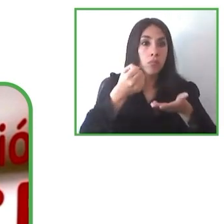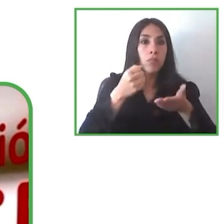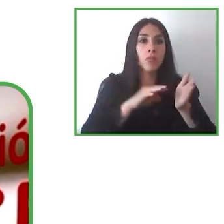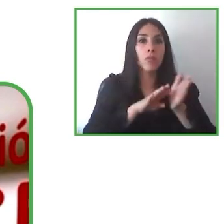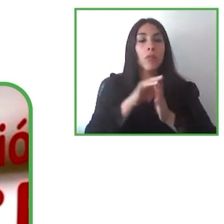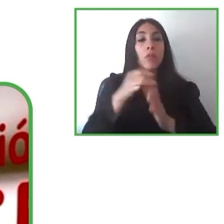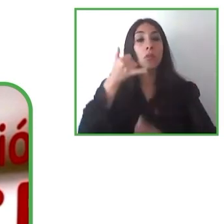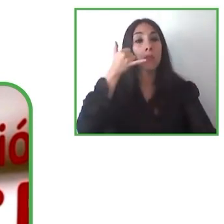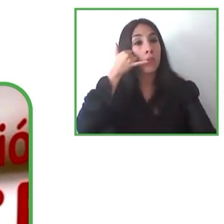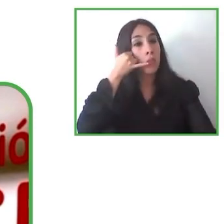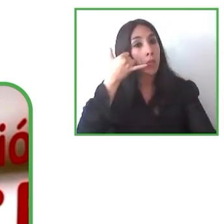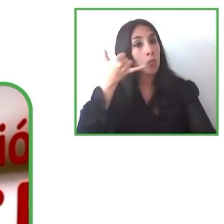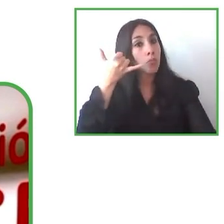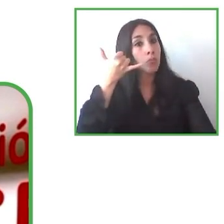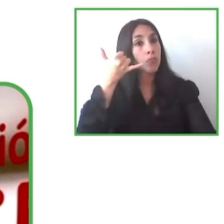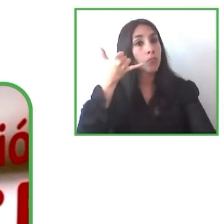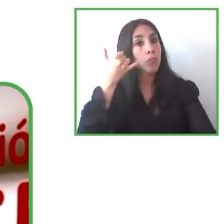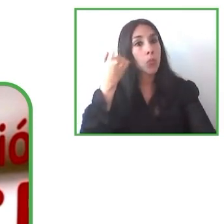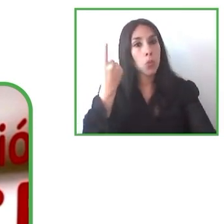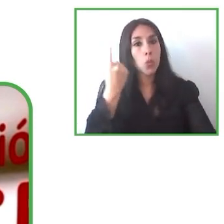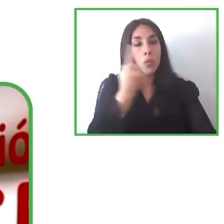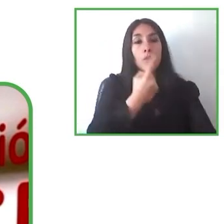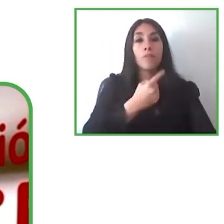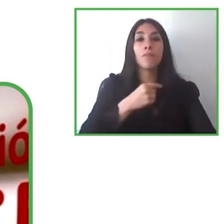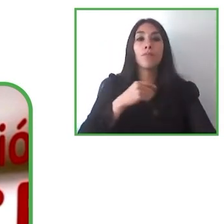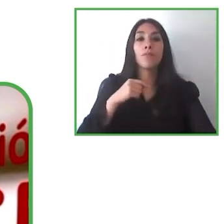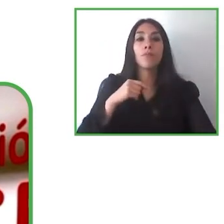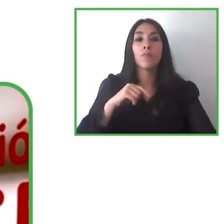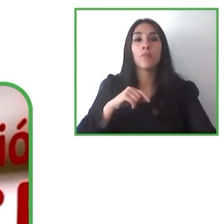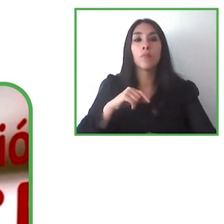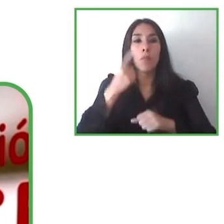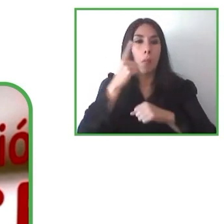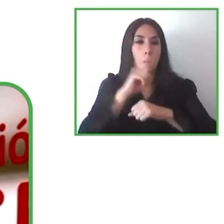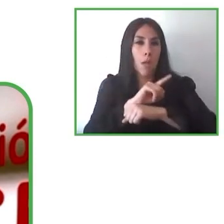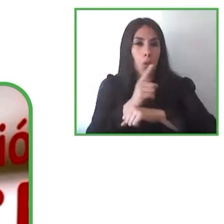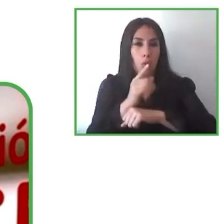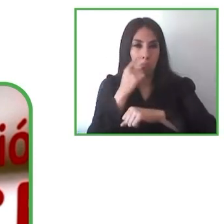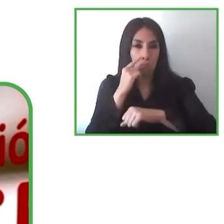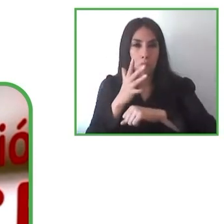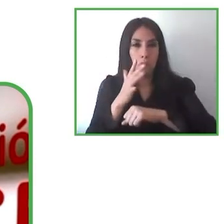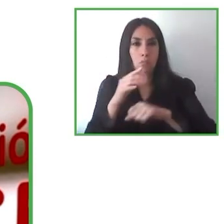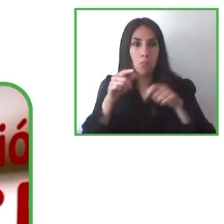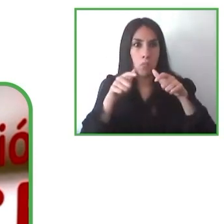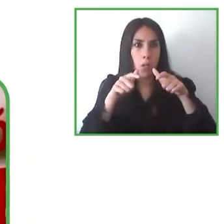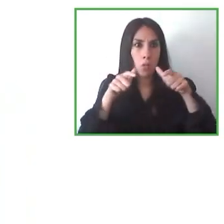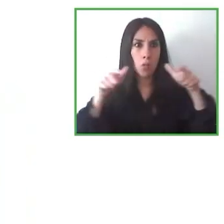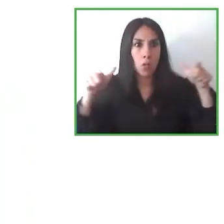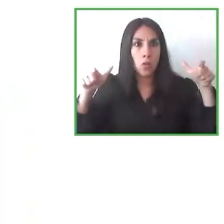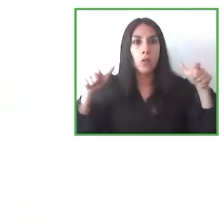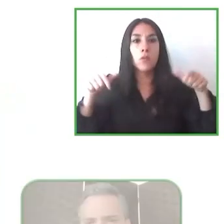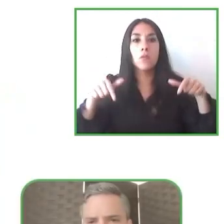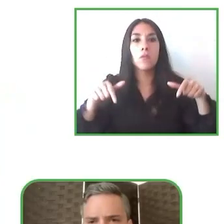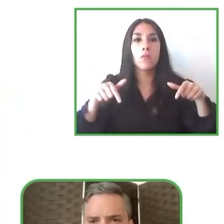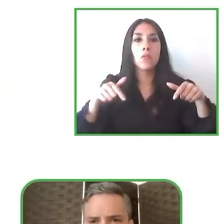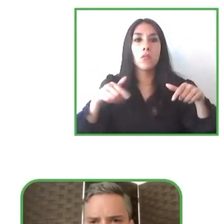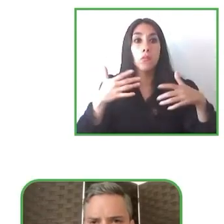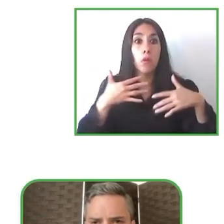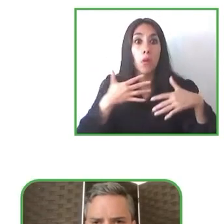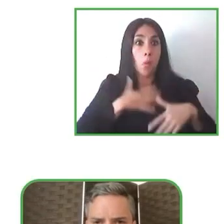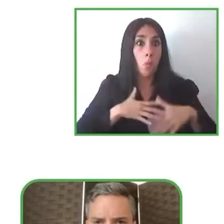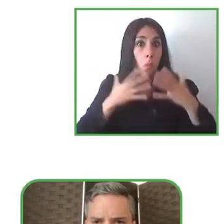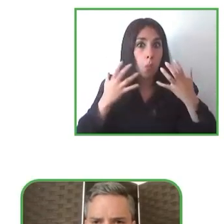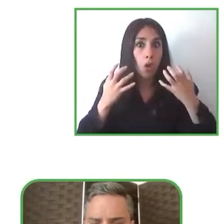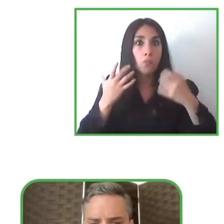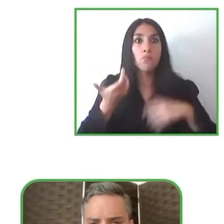velocidad es muy grande para nosotros acompañar pero que queremos gracias por la pregunta muchas gracias